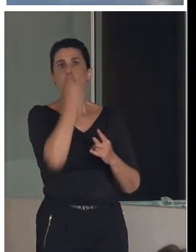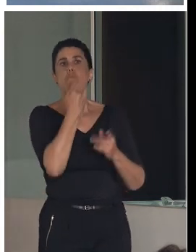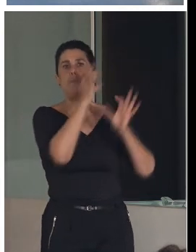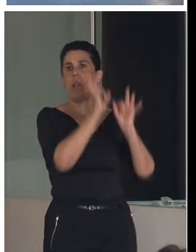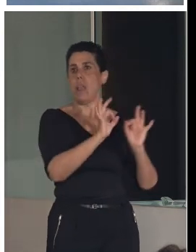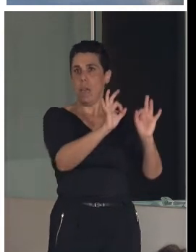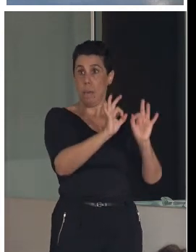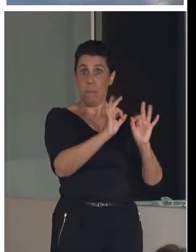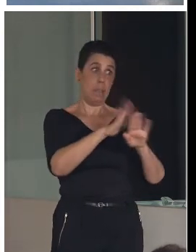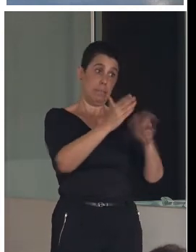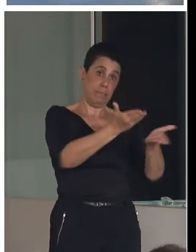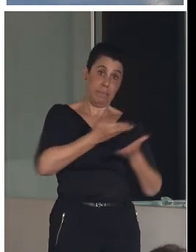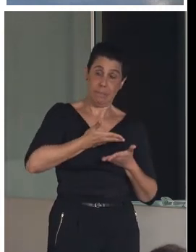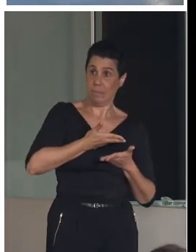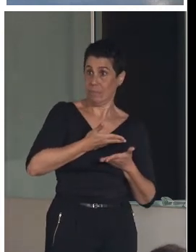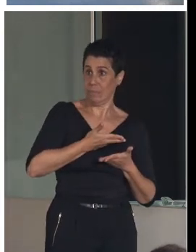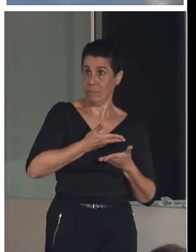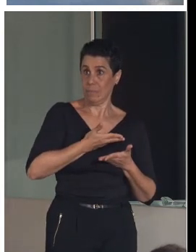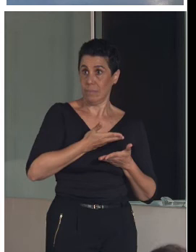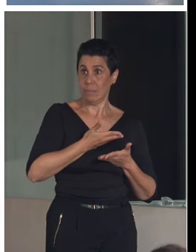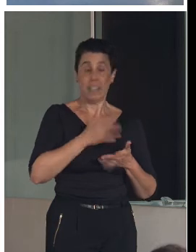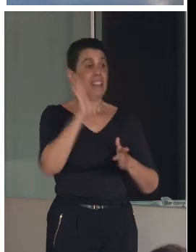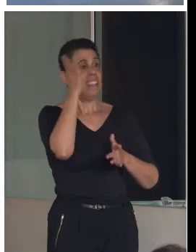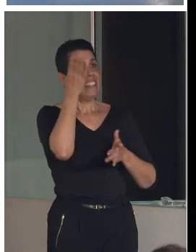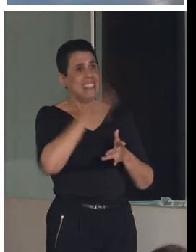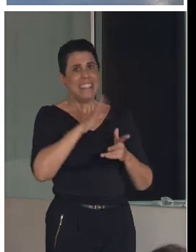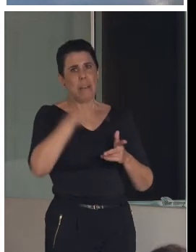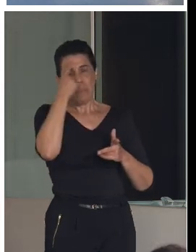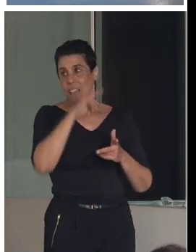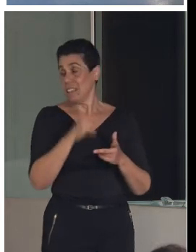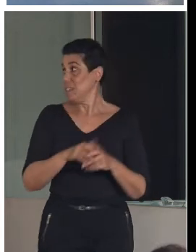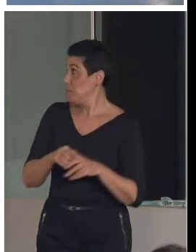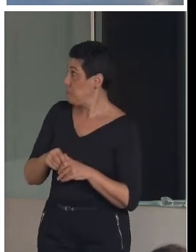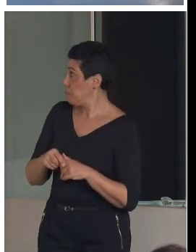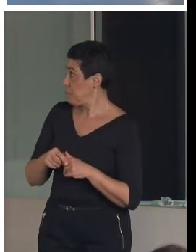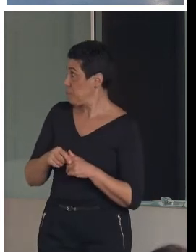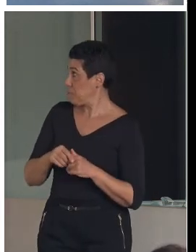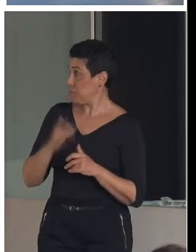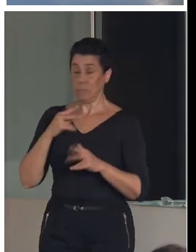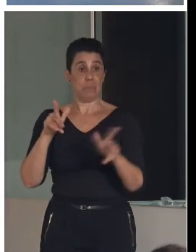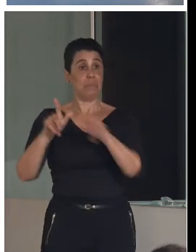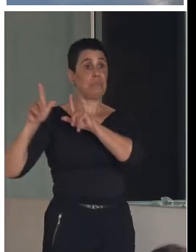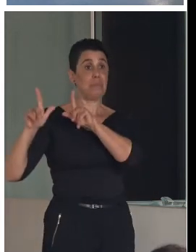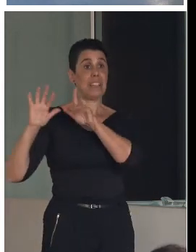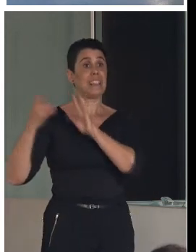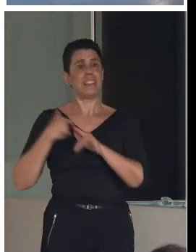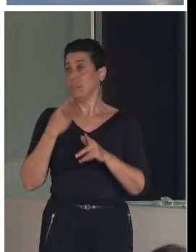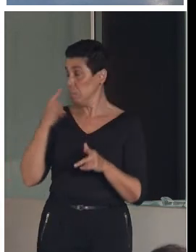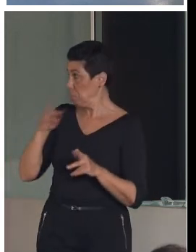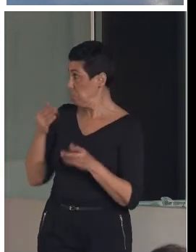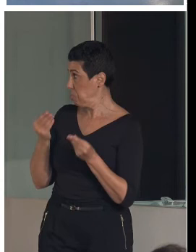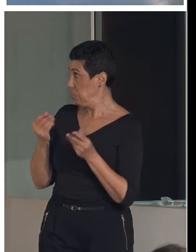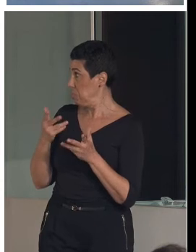nos ayude, que sepa tratar de manera intuitiva, os he puesto esta foto porque no se ve muy bien, pero esto es una